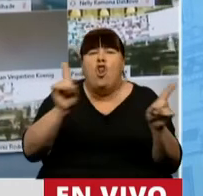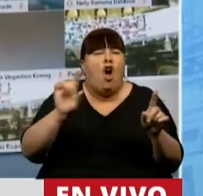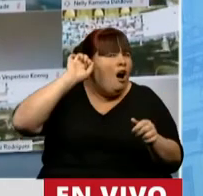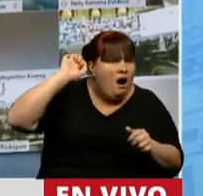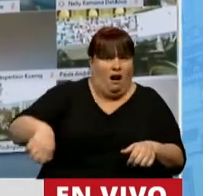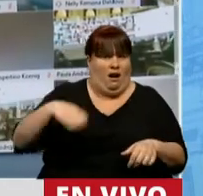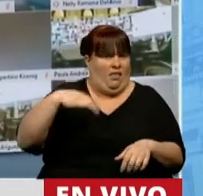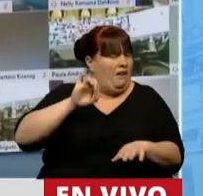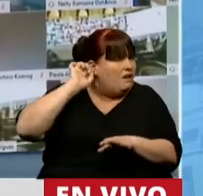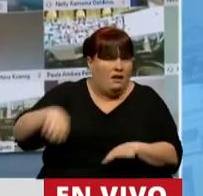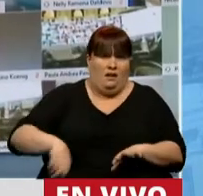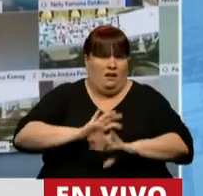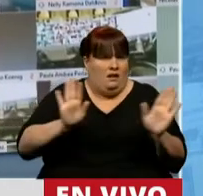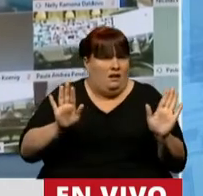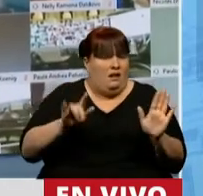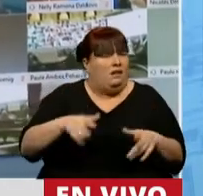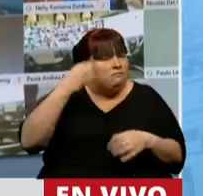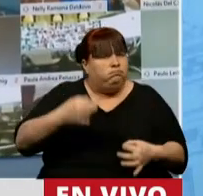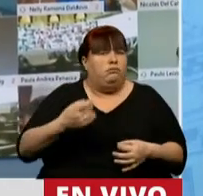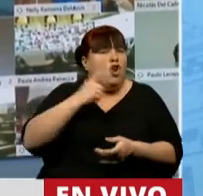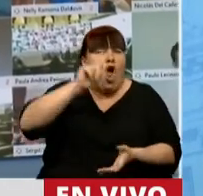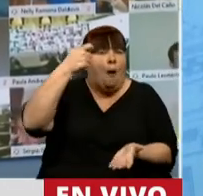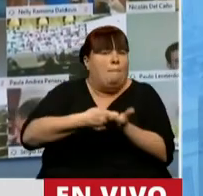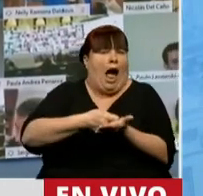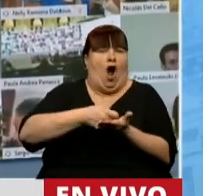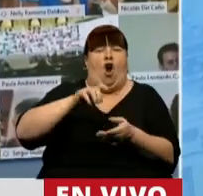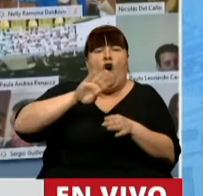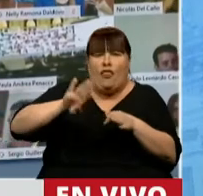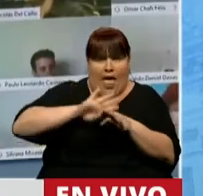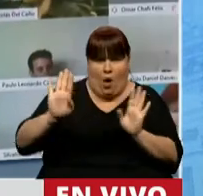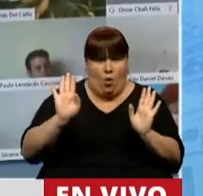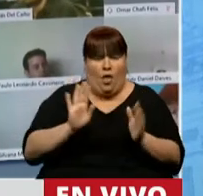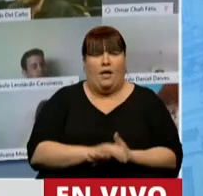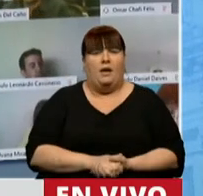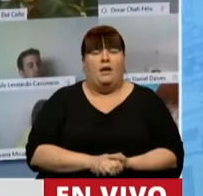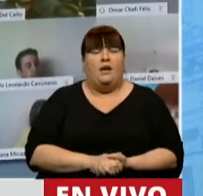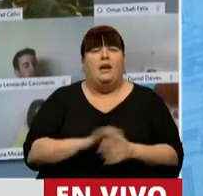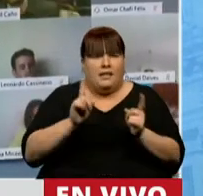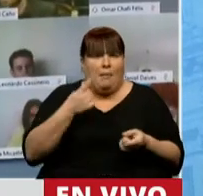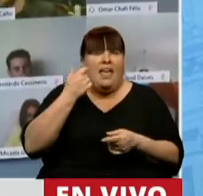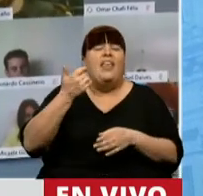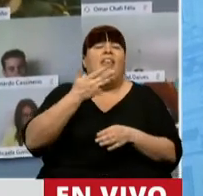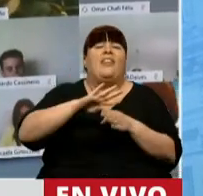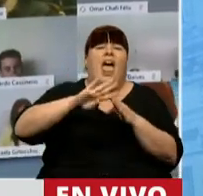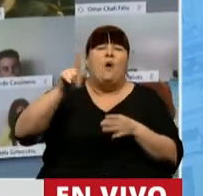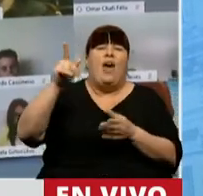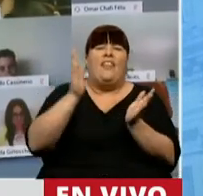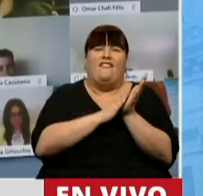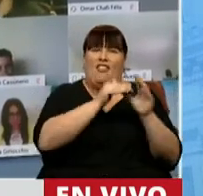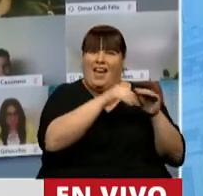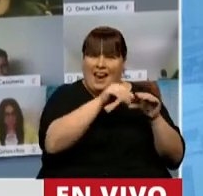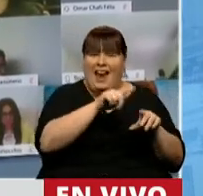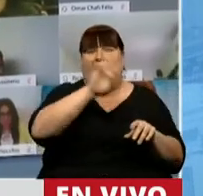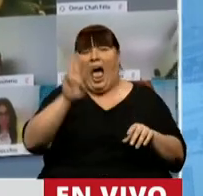desconocer, hay que hacer un desconocimiento soberano del no pago de la deuda, por supuesto excluyendo la deuda con el Fondo de Garantía de